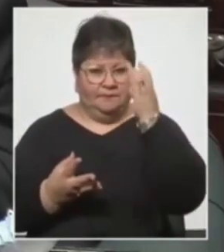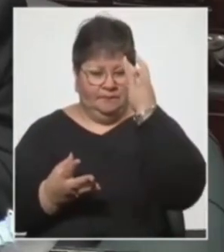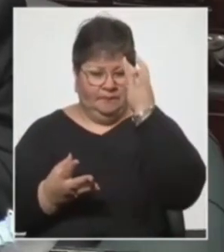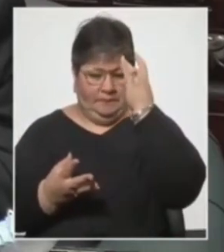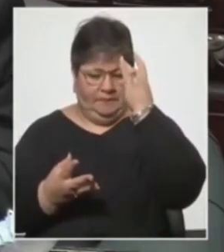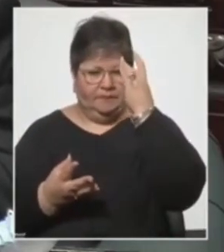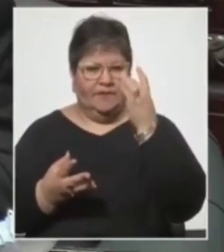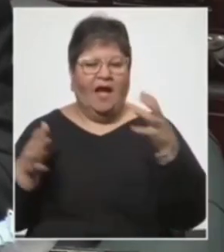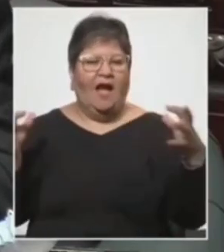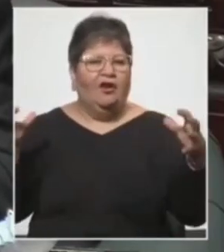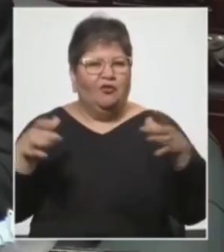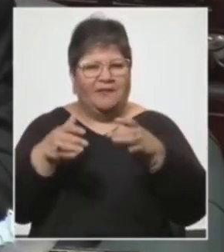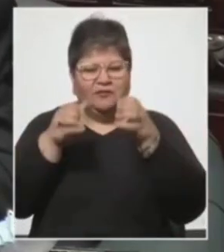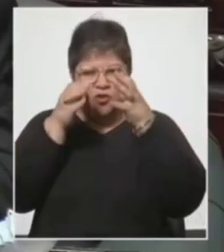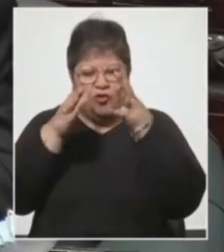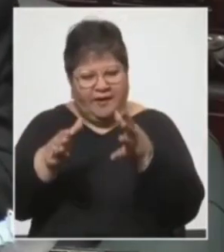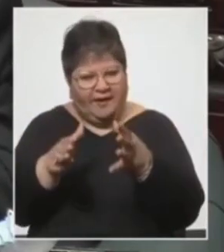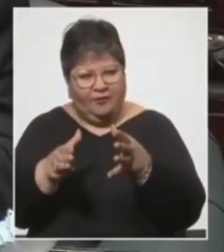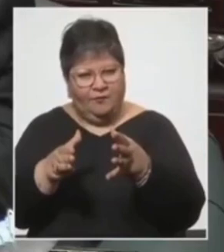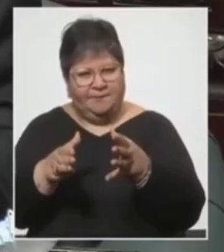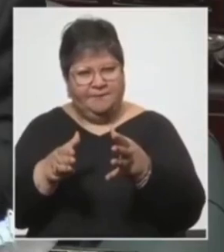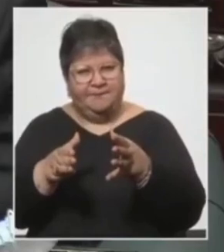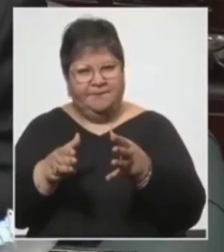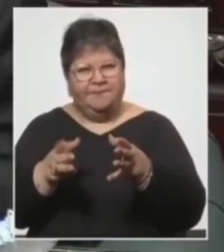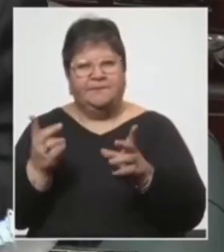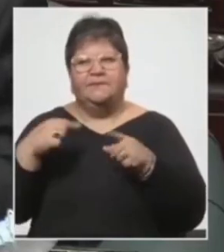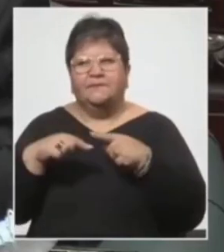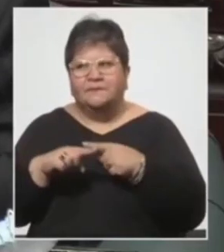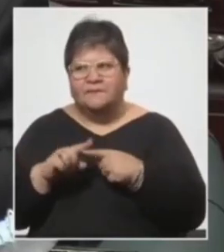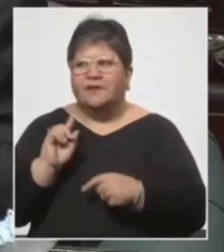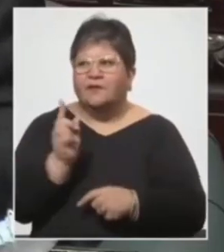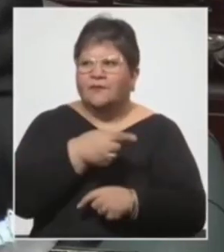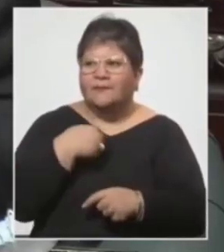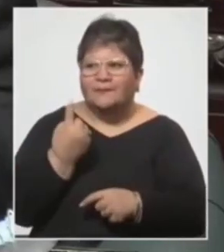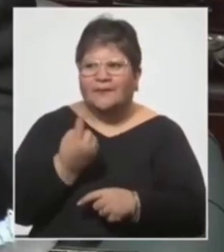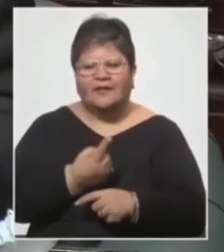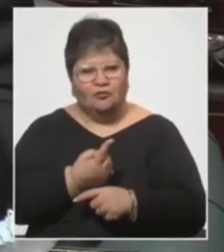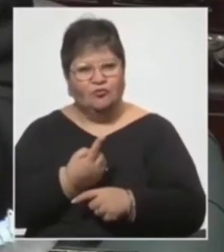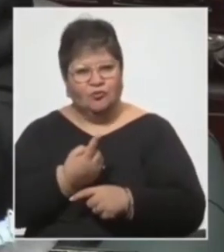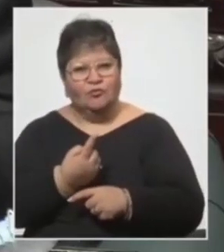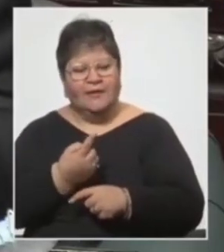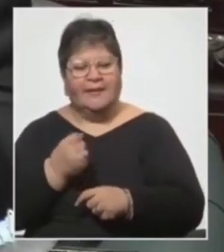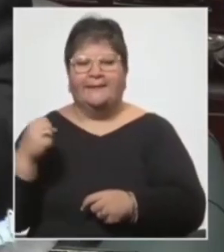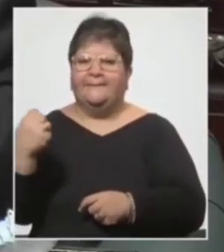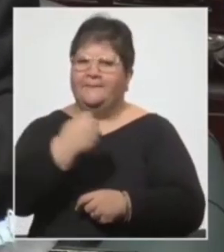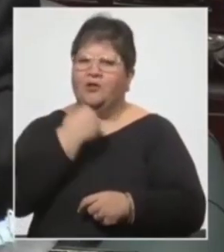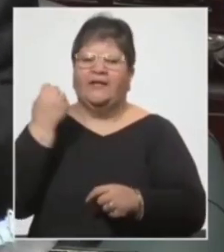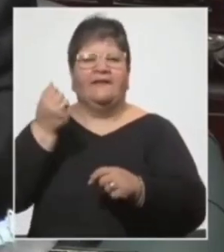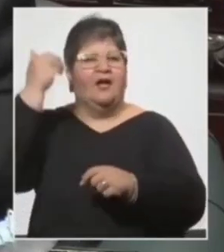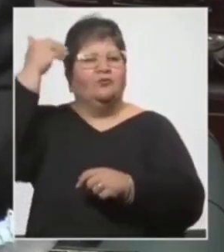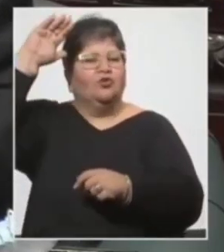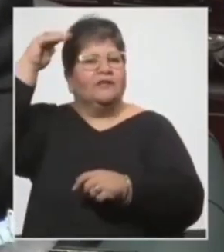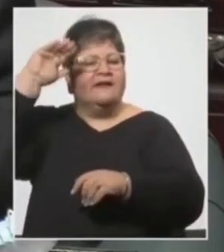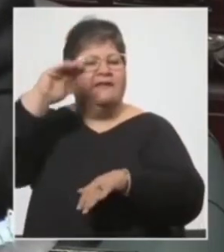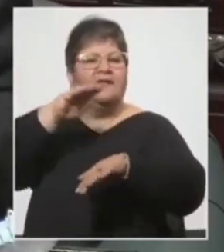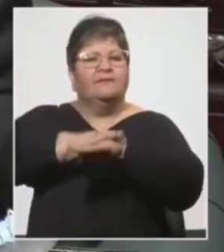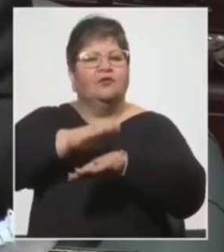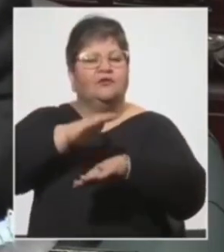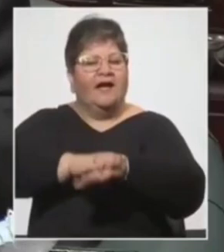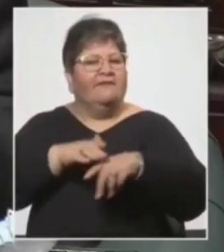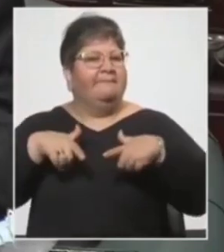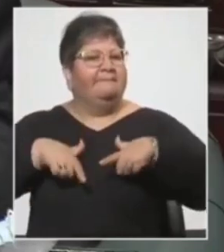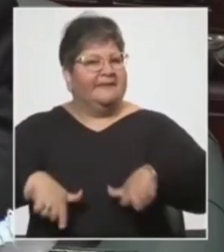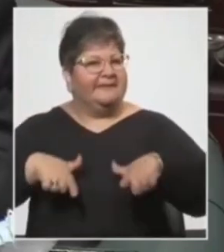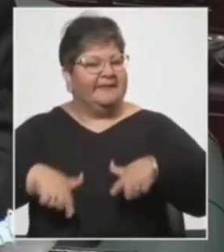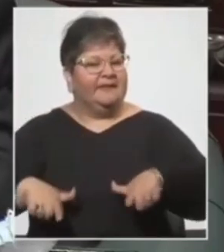aglomeraciones con riesgo, pero para nosotros eso se salva dejando en claro que la autoridad competente es el Ministerio de